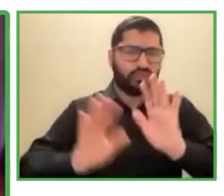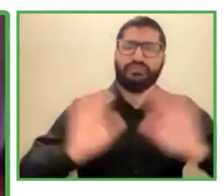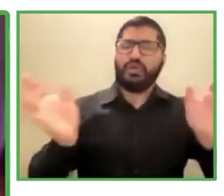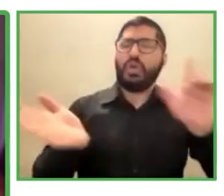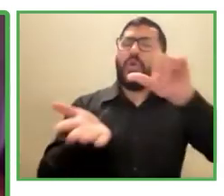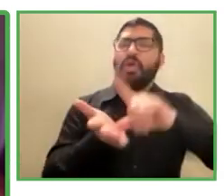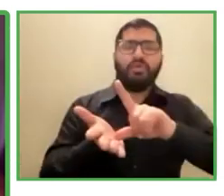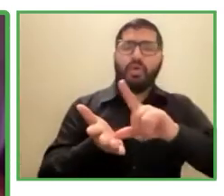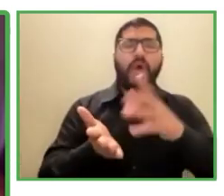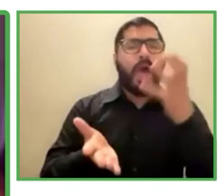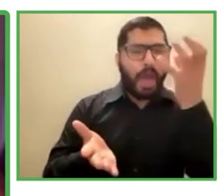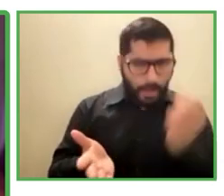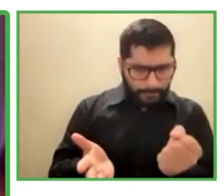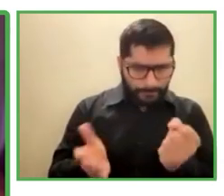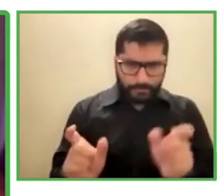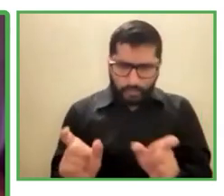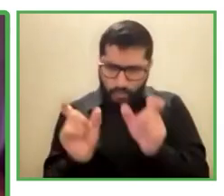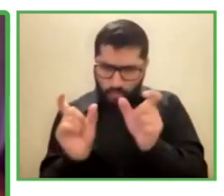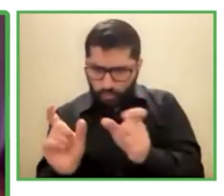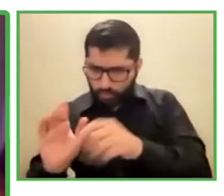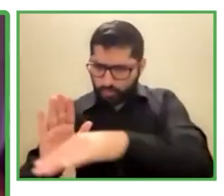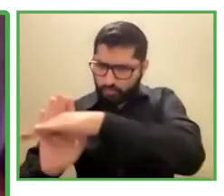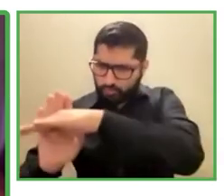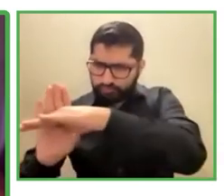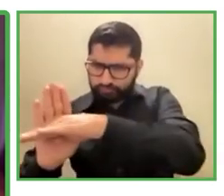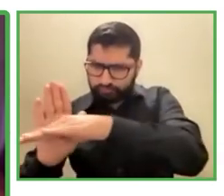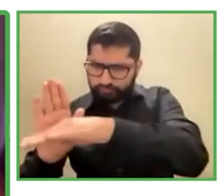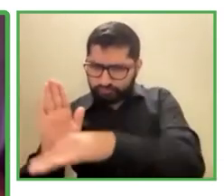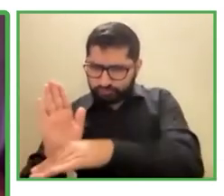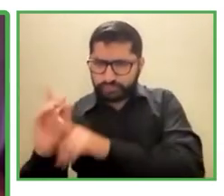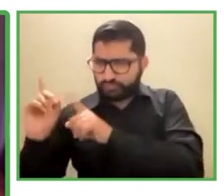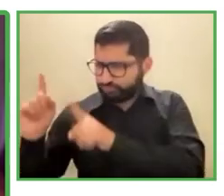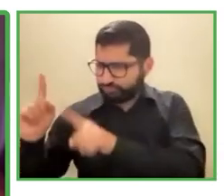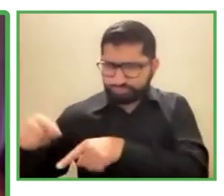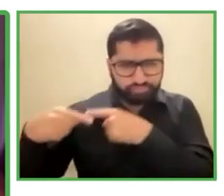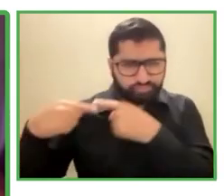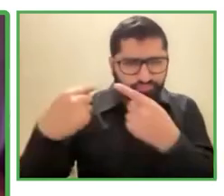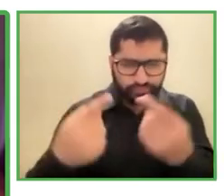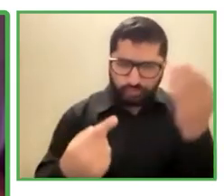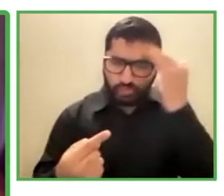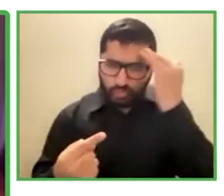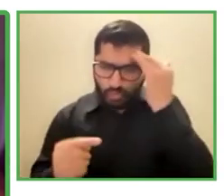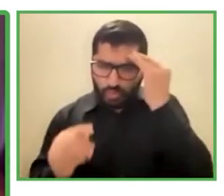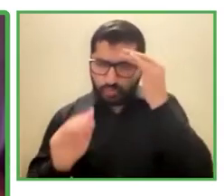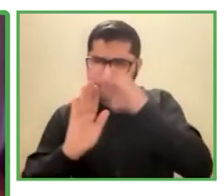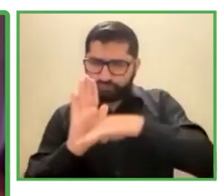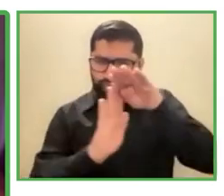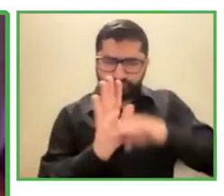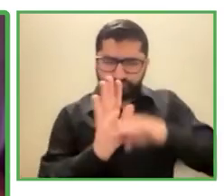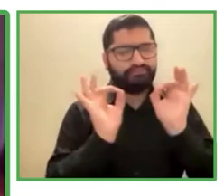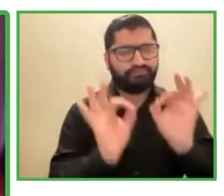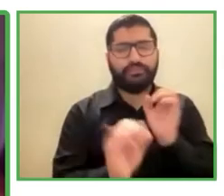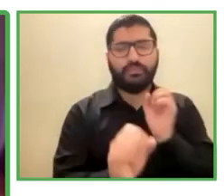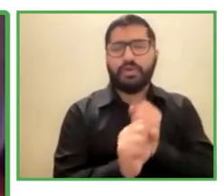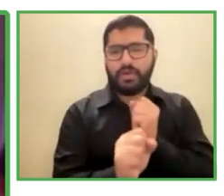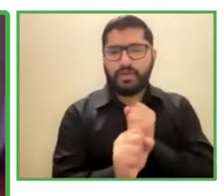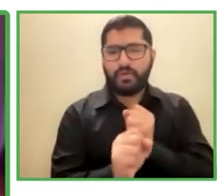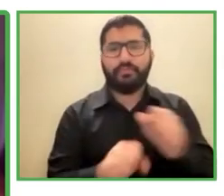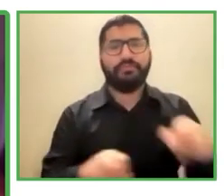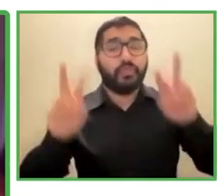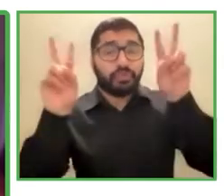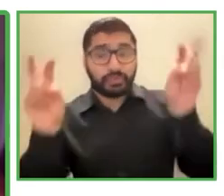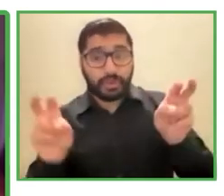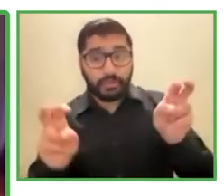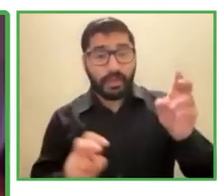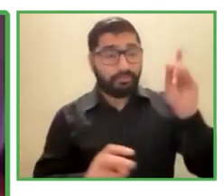para que ellos puedan hacer un trabajo seguro en cuanto a la discapacidad SECO es bien especial como el perfil